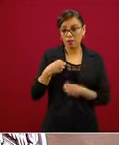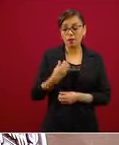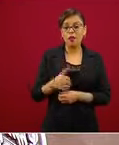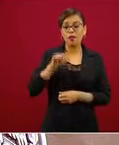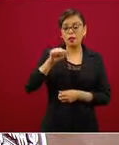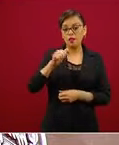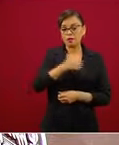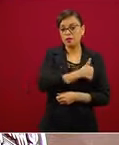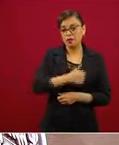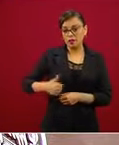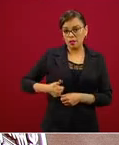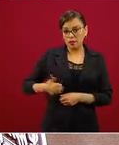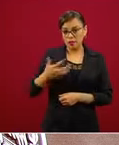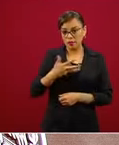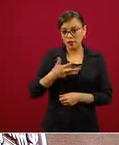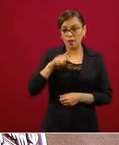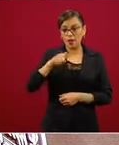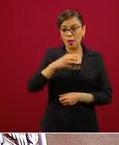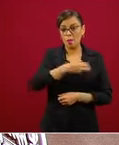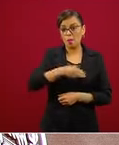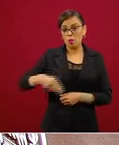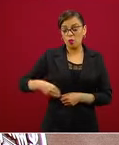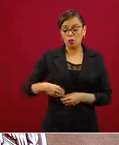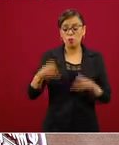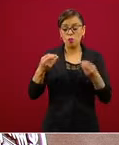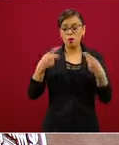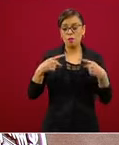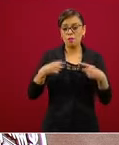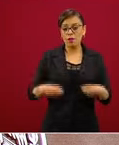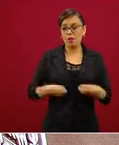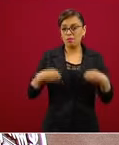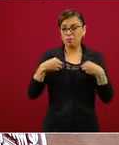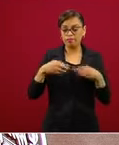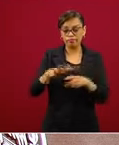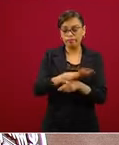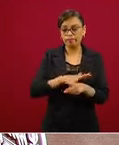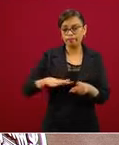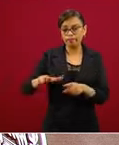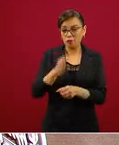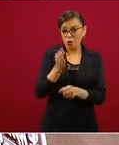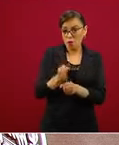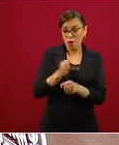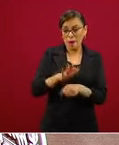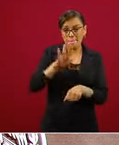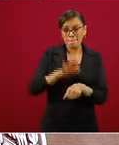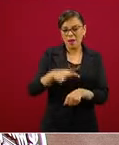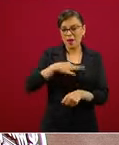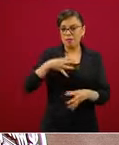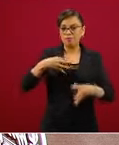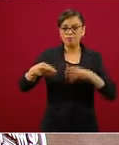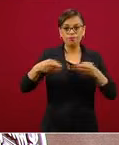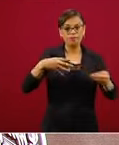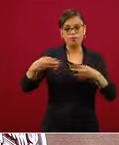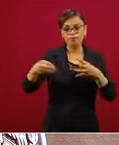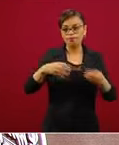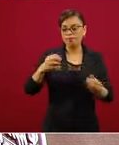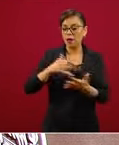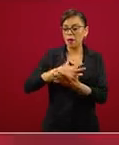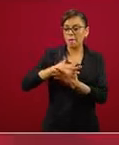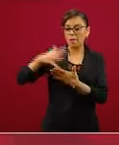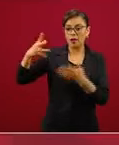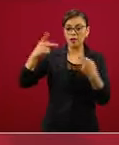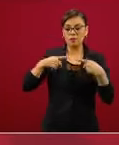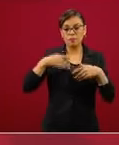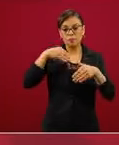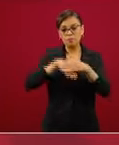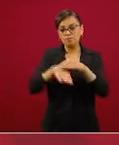57 municipios conurbados. Somos en este momento la zona que más contagios tiene y que más número de personas están